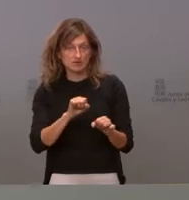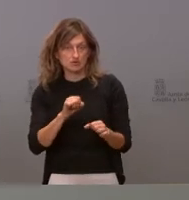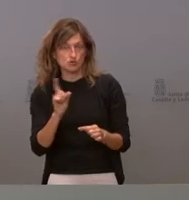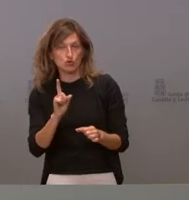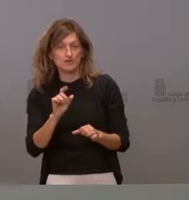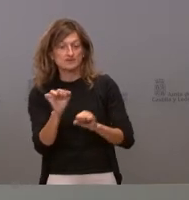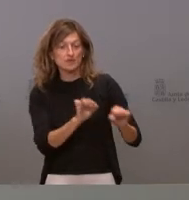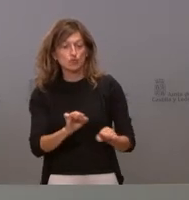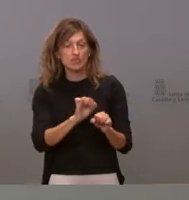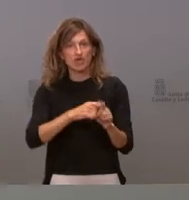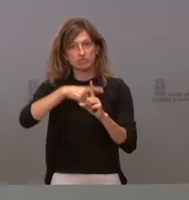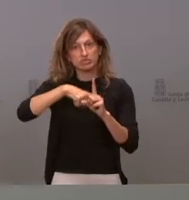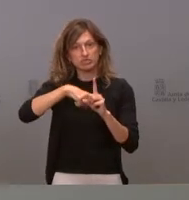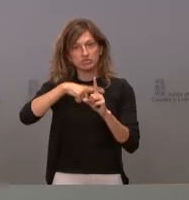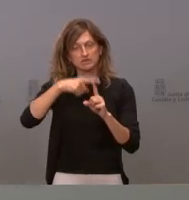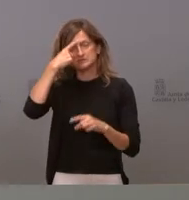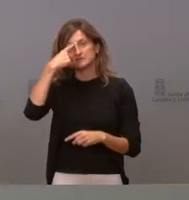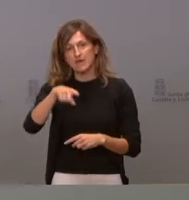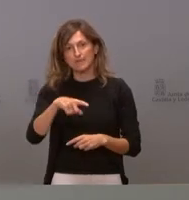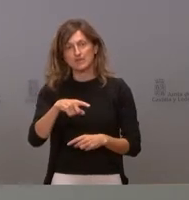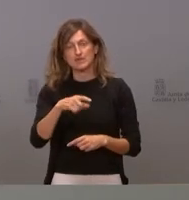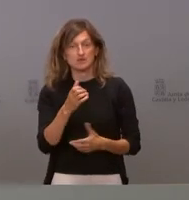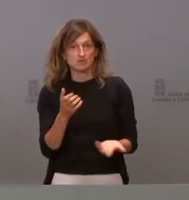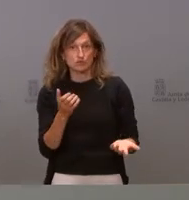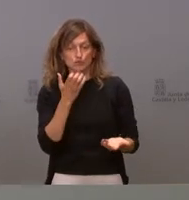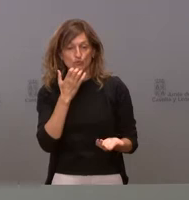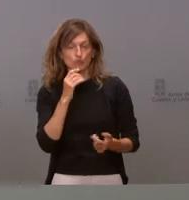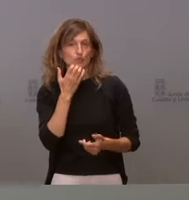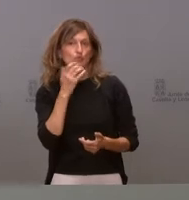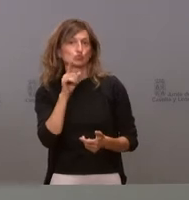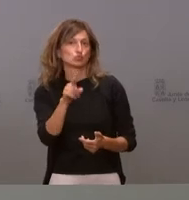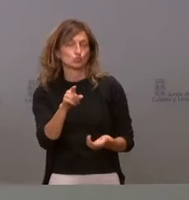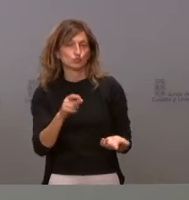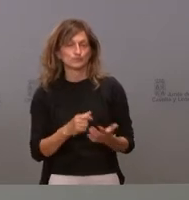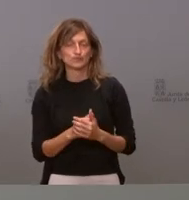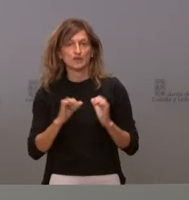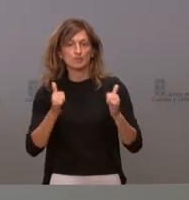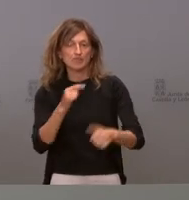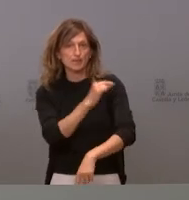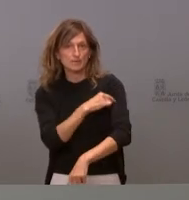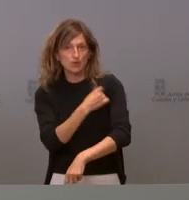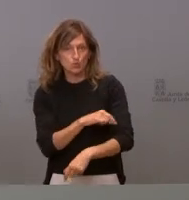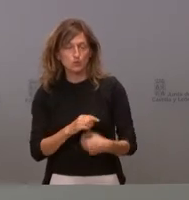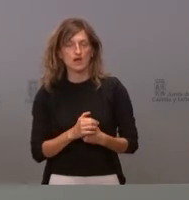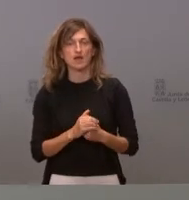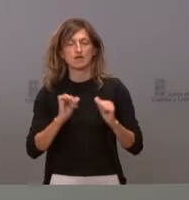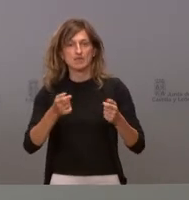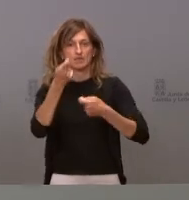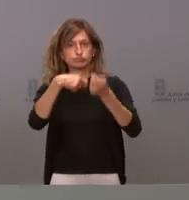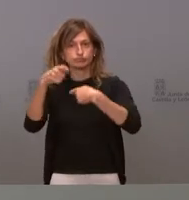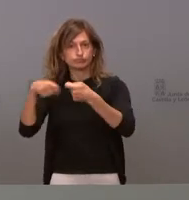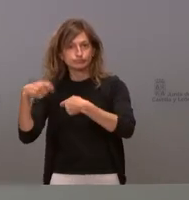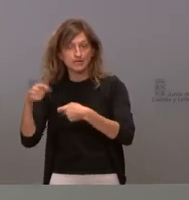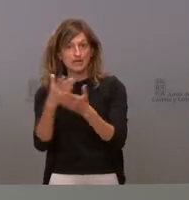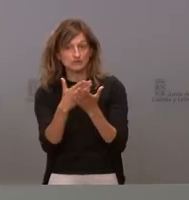inmunidad. Se sabe que se produce porque, evidentemente, cuando tú pones en marcha una vacuna y la comercializas, los